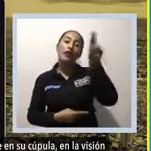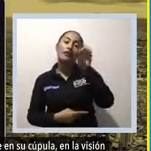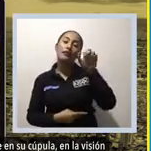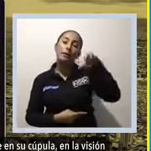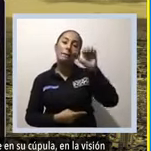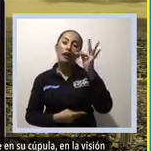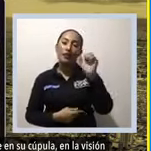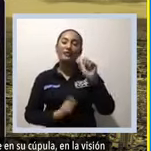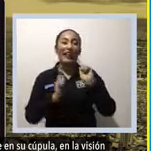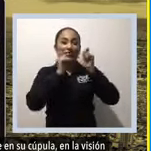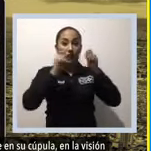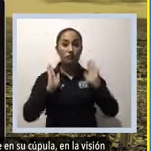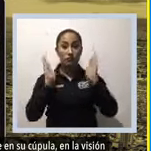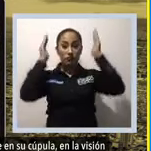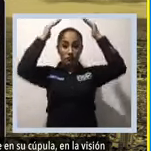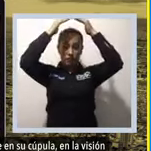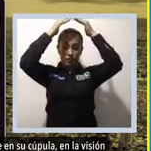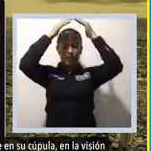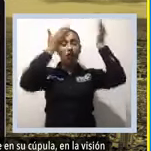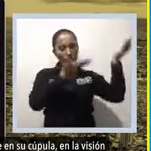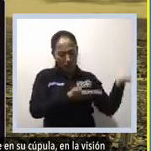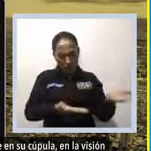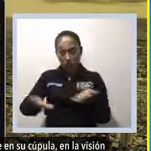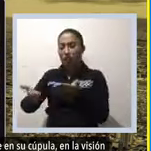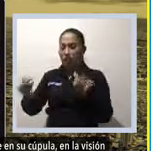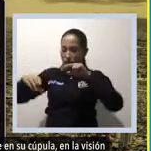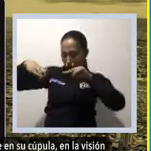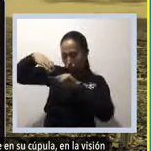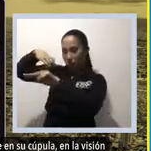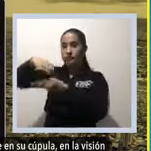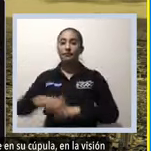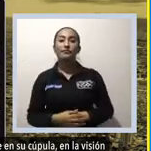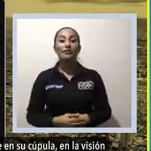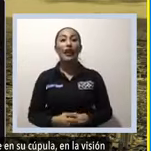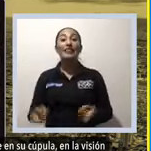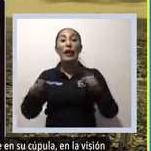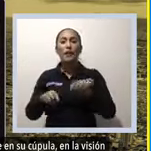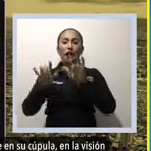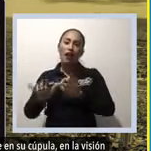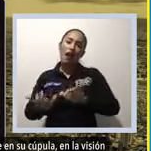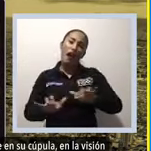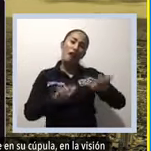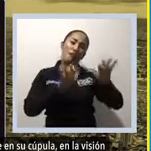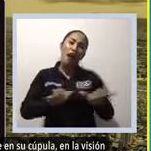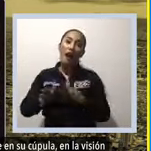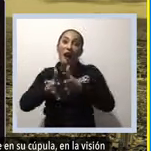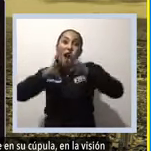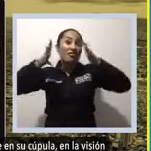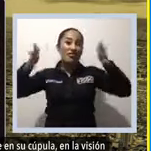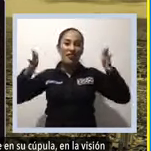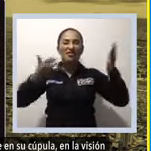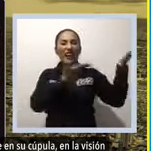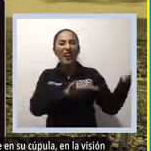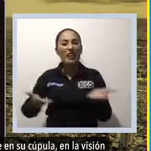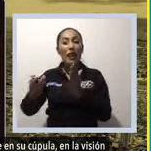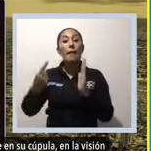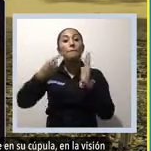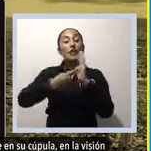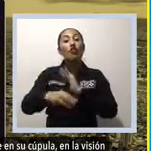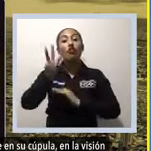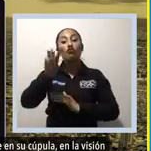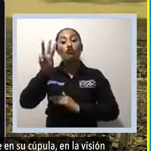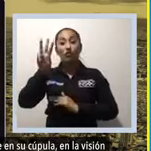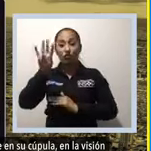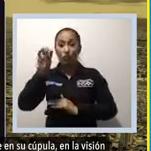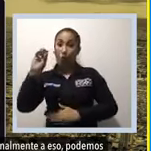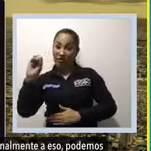traído en 1890. Podemos apreciar que en su cúpula, en la visión del apocalipsis, San Juan tiene parte de su